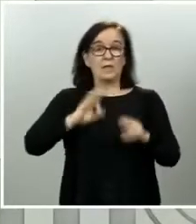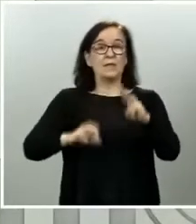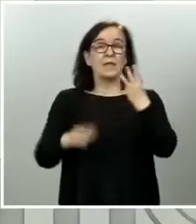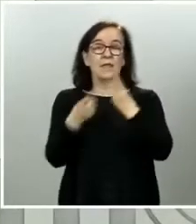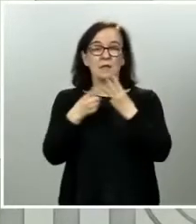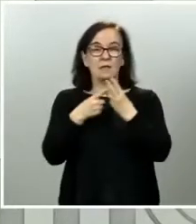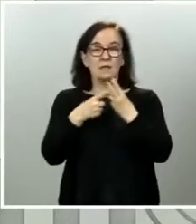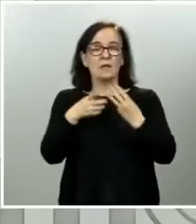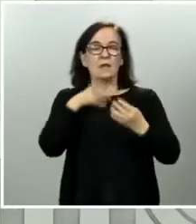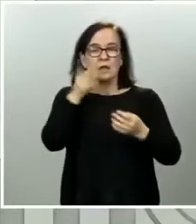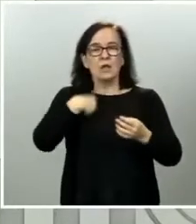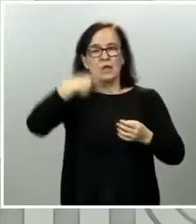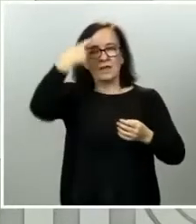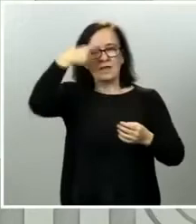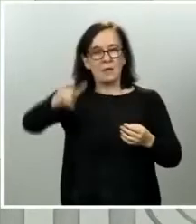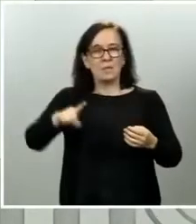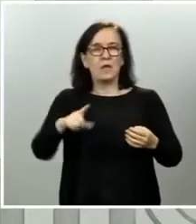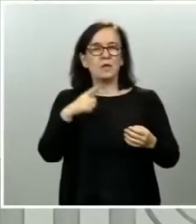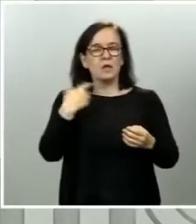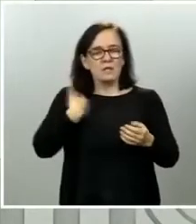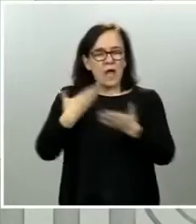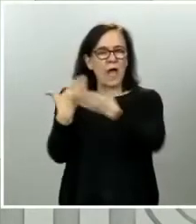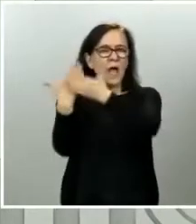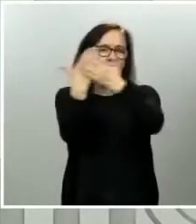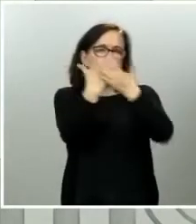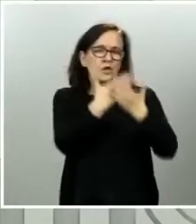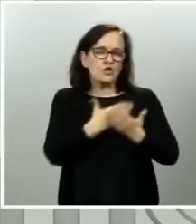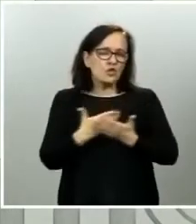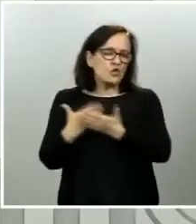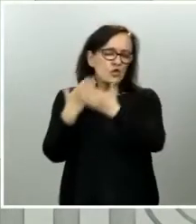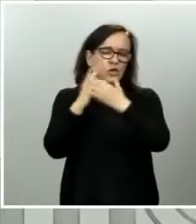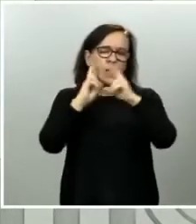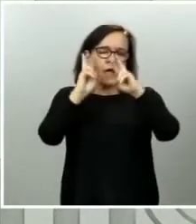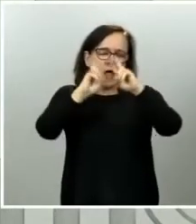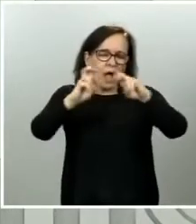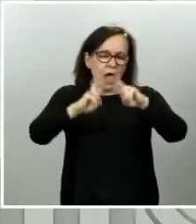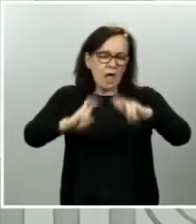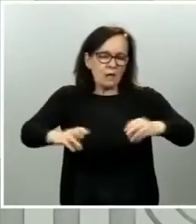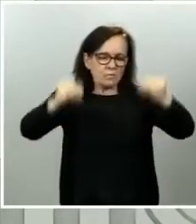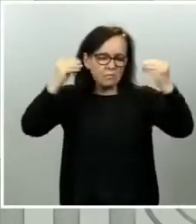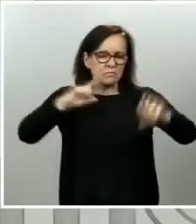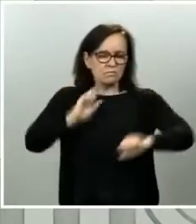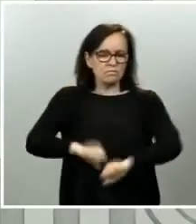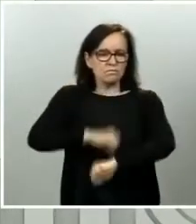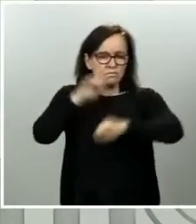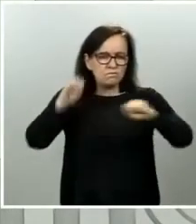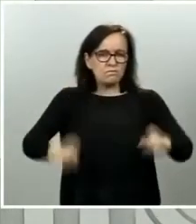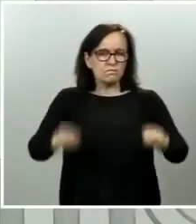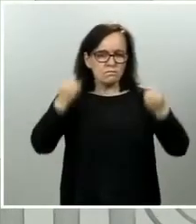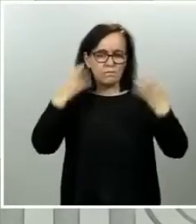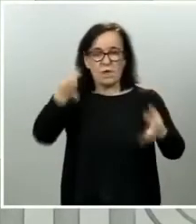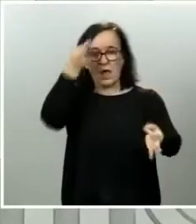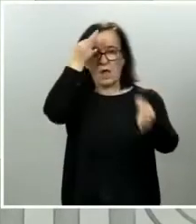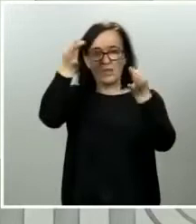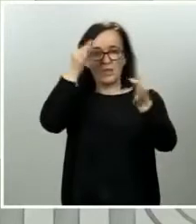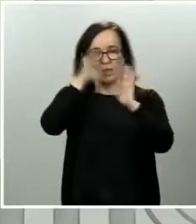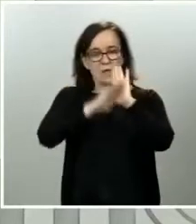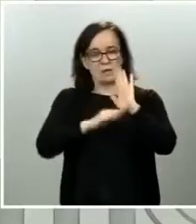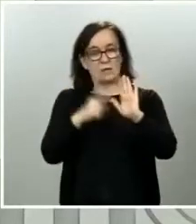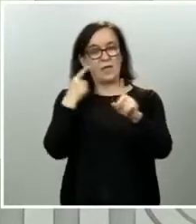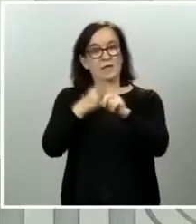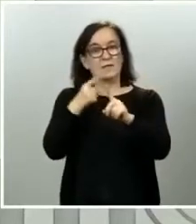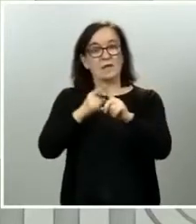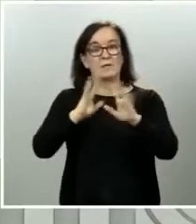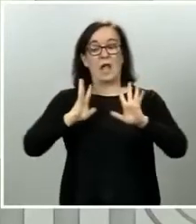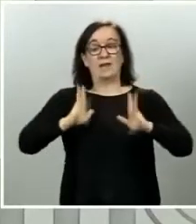daremos a conocer cuando sean estudiados y hayan sido analizados y tengan la solvencia que queremos que tengan que tener los datos referentes a residencias por lo que